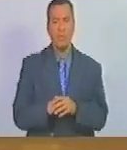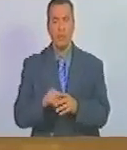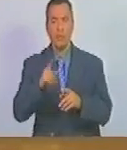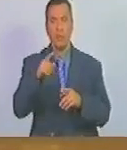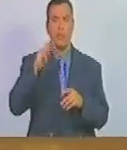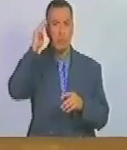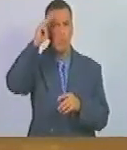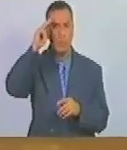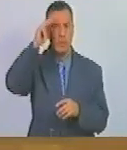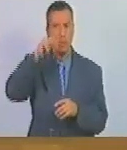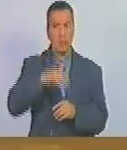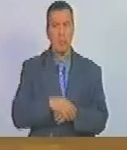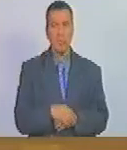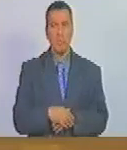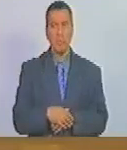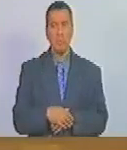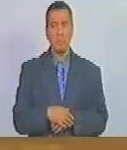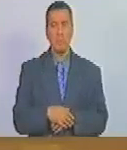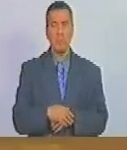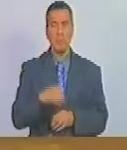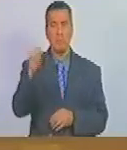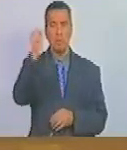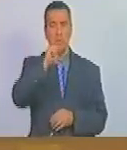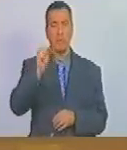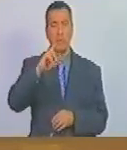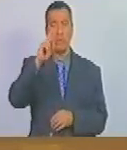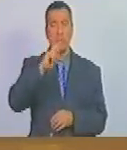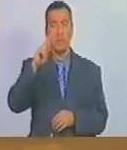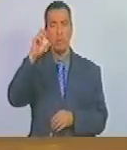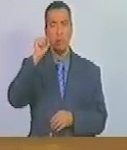su maestro, Simón Rodríguez.